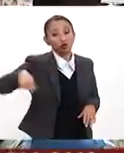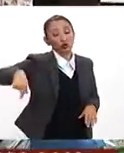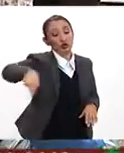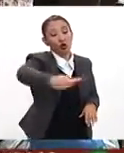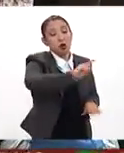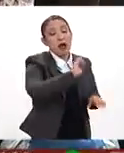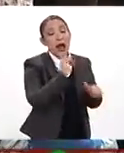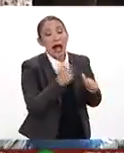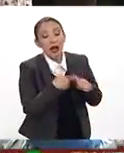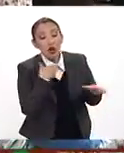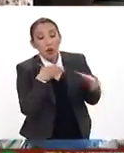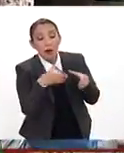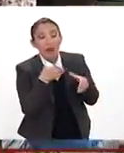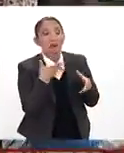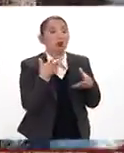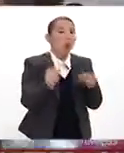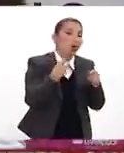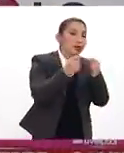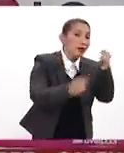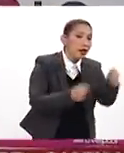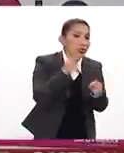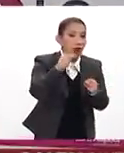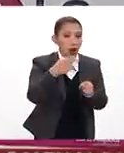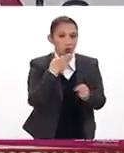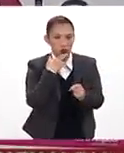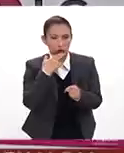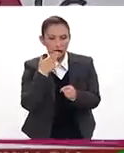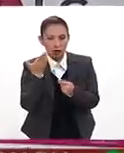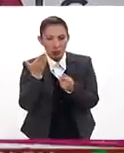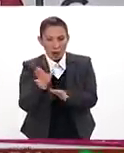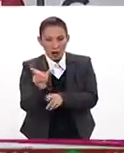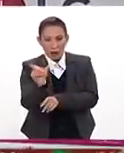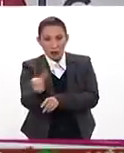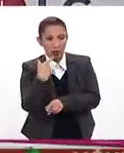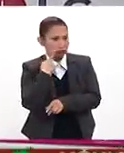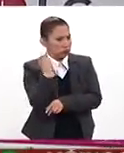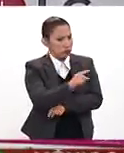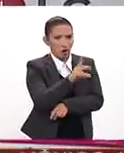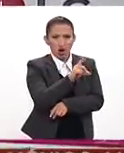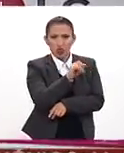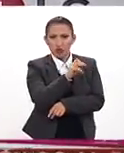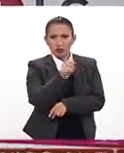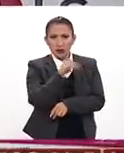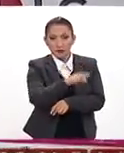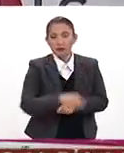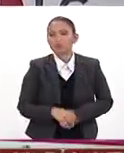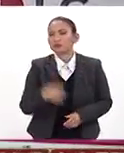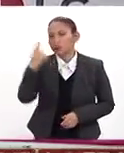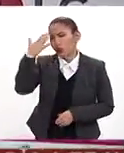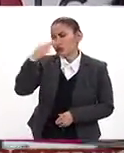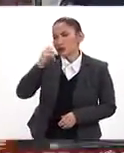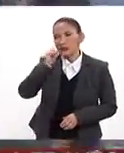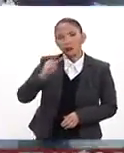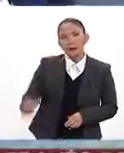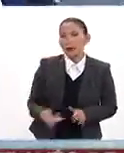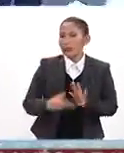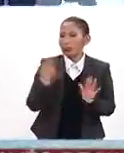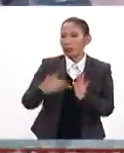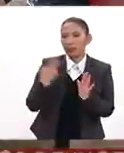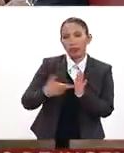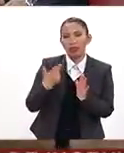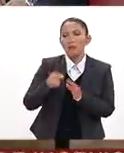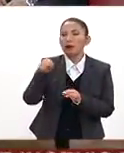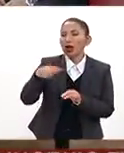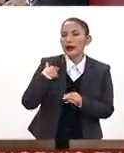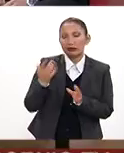parte de un comercio, de una institución financiera, con el uso de nuestras tarjetas, hay que denunciarlo en Conducef. Jorge, yo sé que esta pregunta se las hacen frecuentemente a